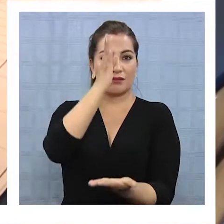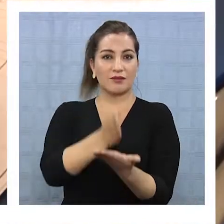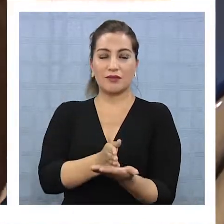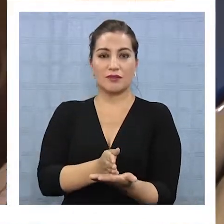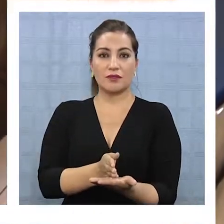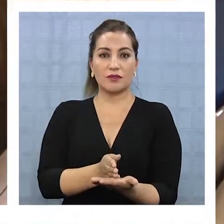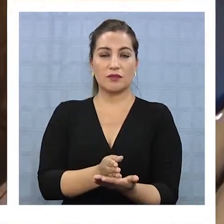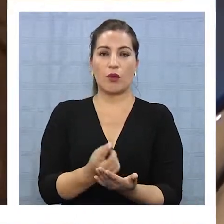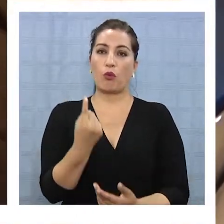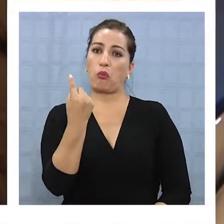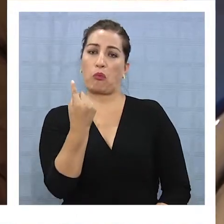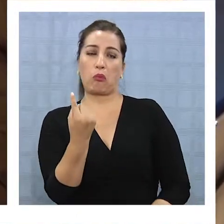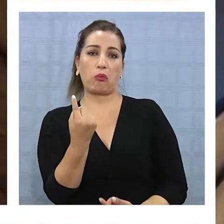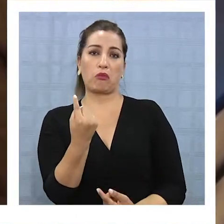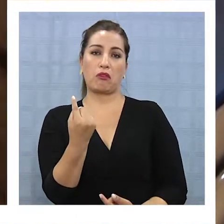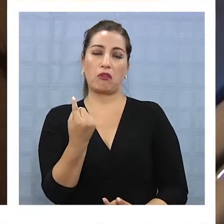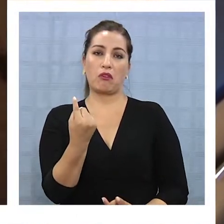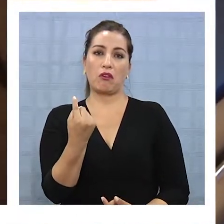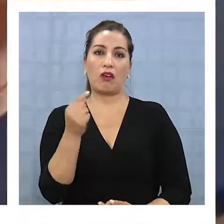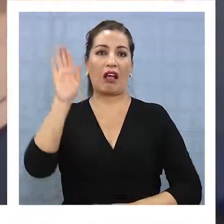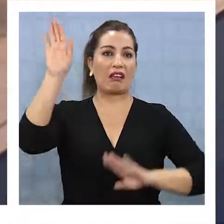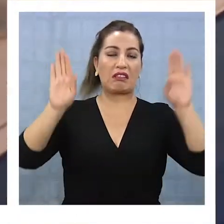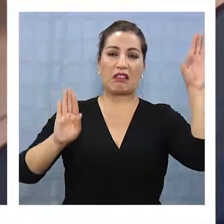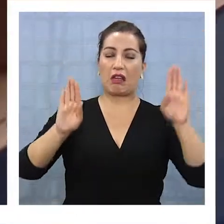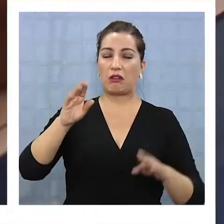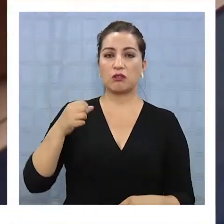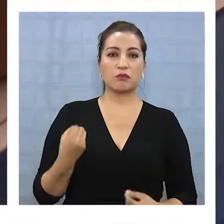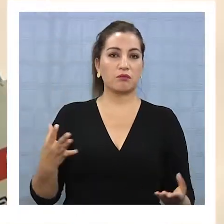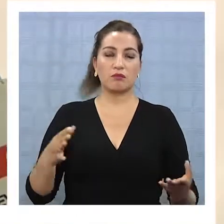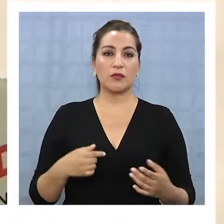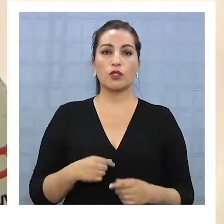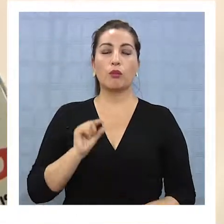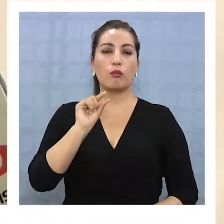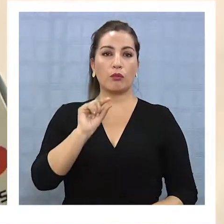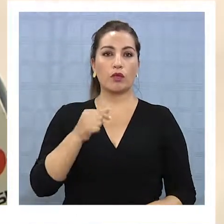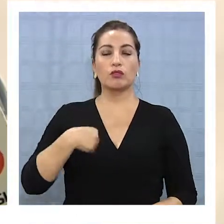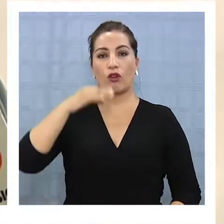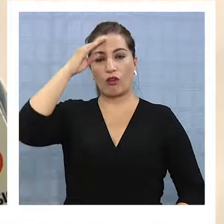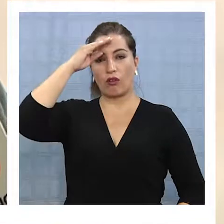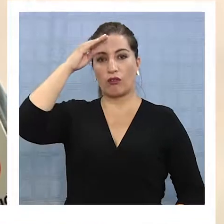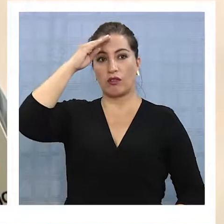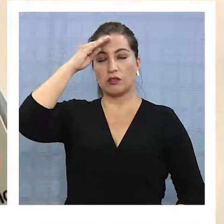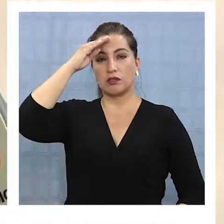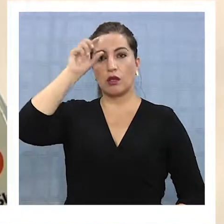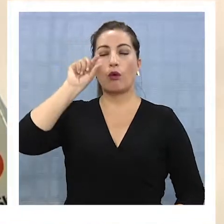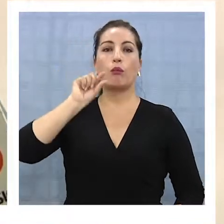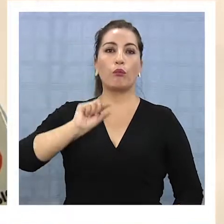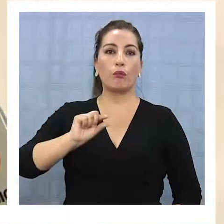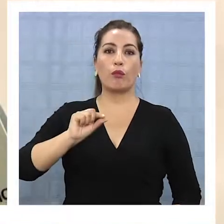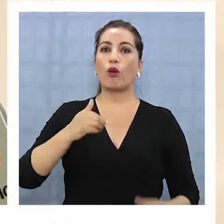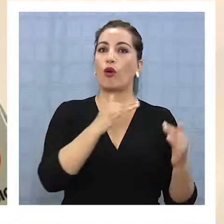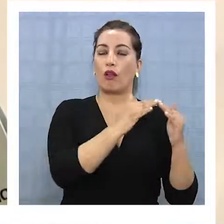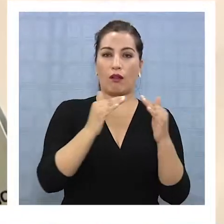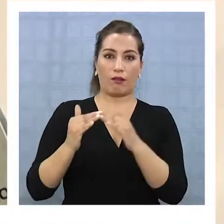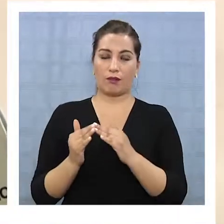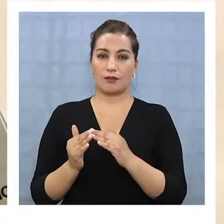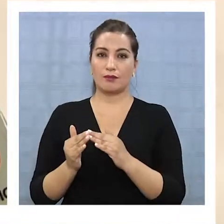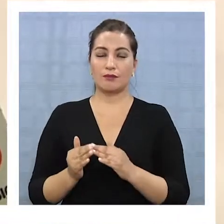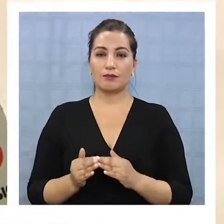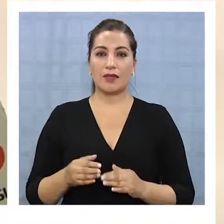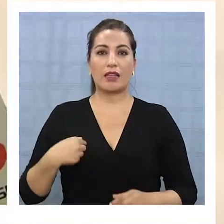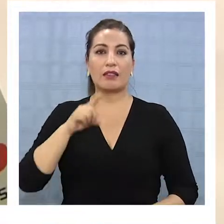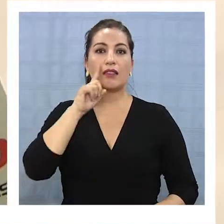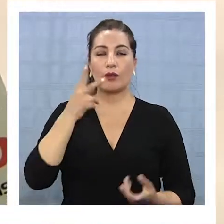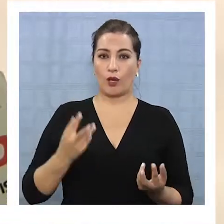por uno u otro candidato y creo que son pocos. Tengo confianza que van a ser pocos los que se van a quedar en la casa y no van a ir a votar